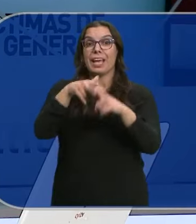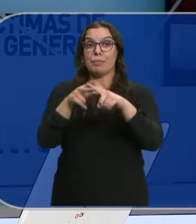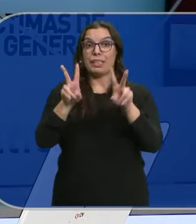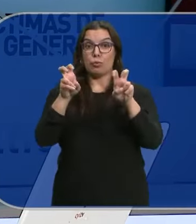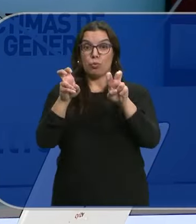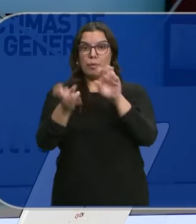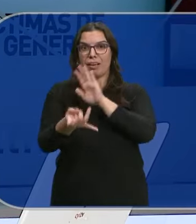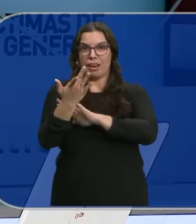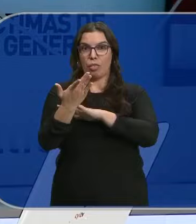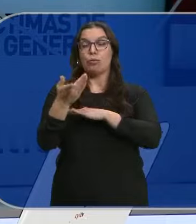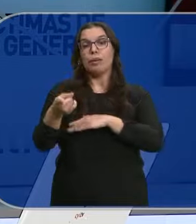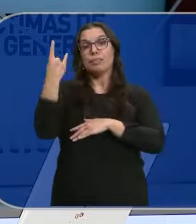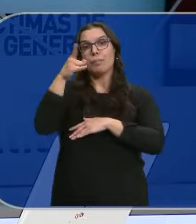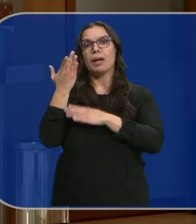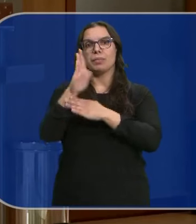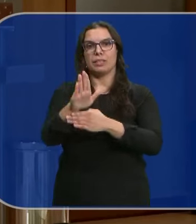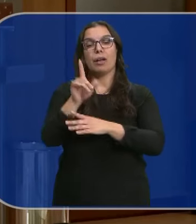Salamanca Para atajar el problema